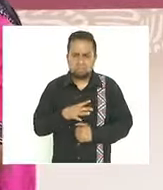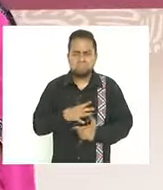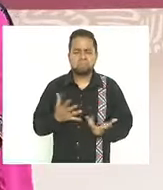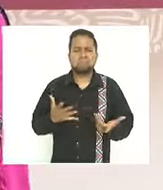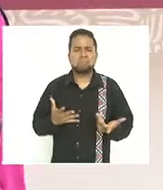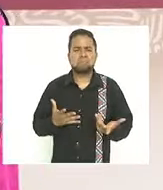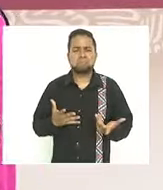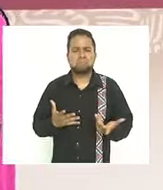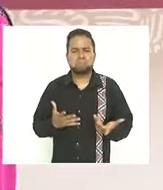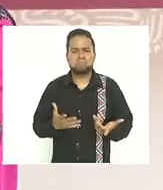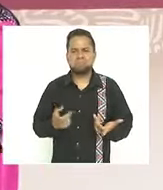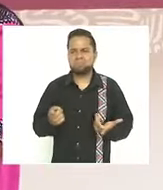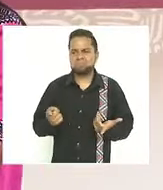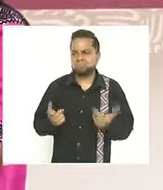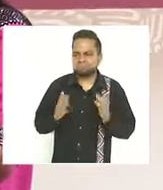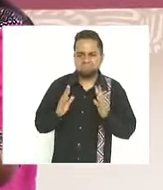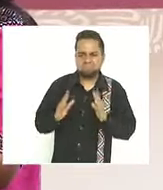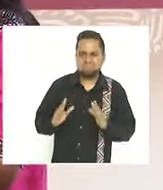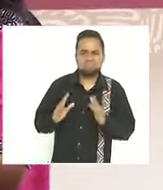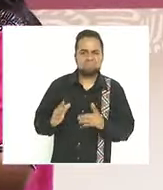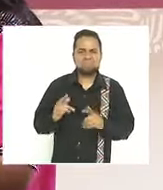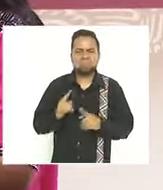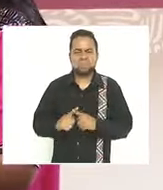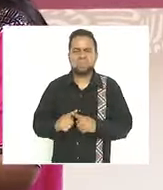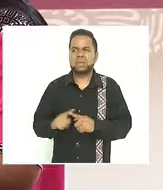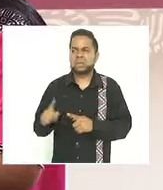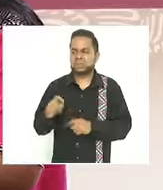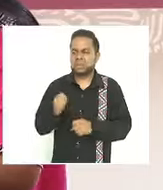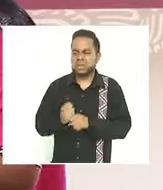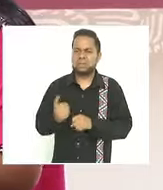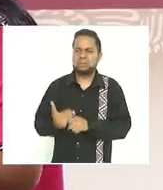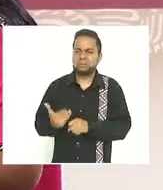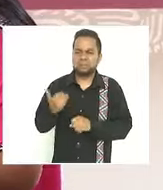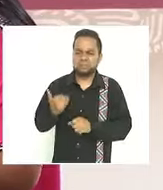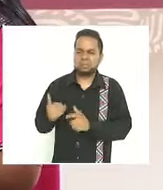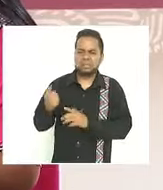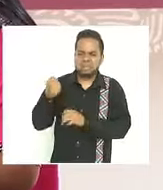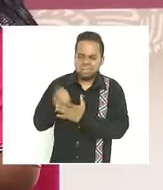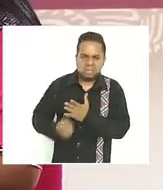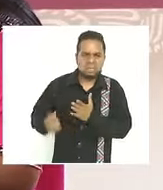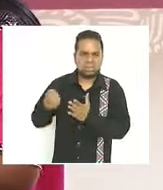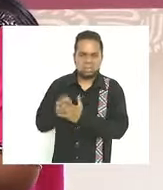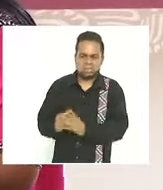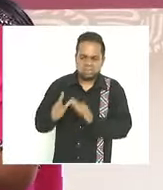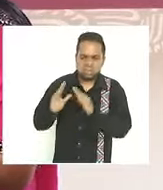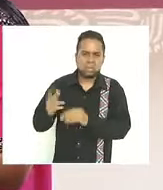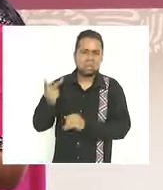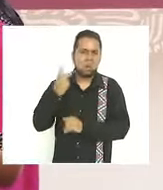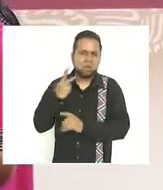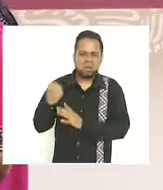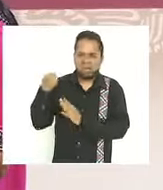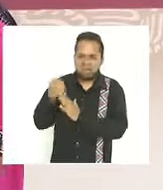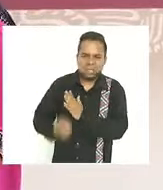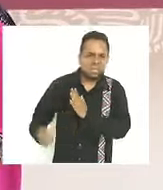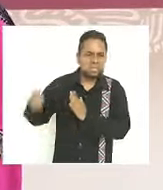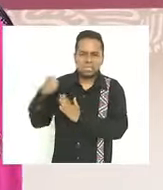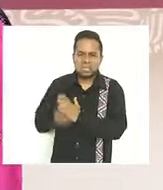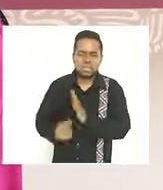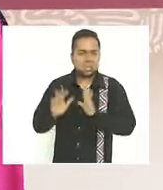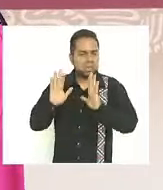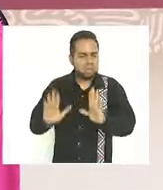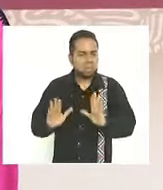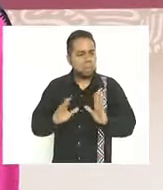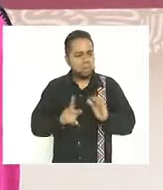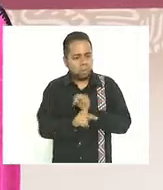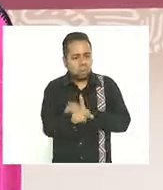castellanización que el siglo pasado se promovieron como política indigenista los pueblos